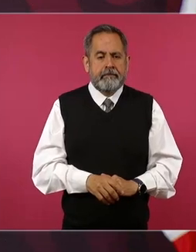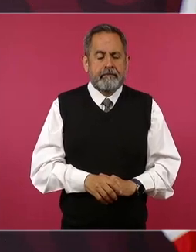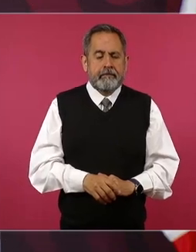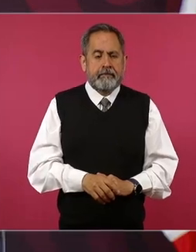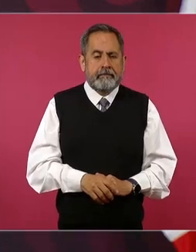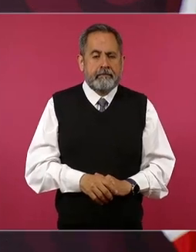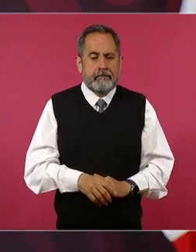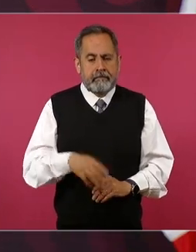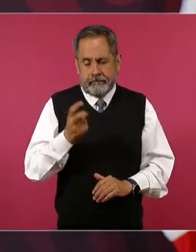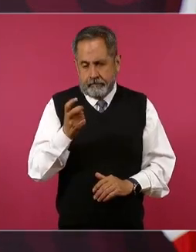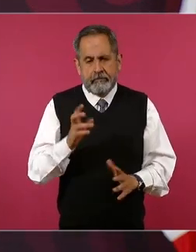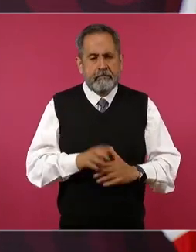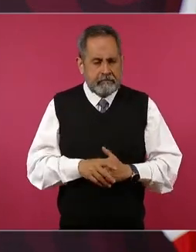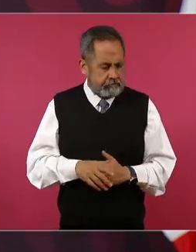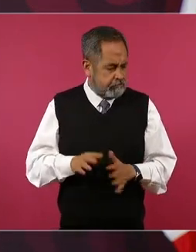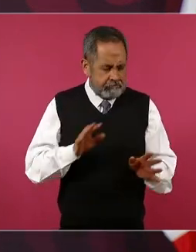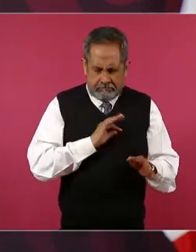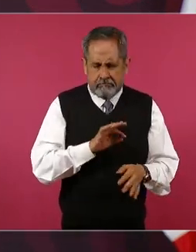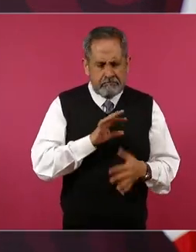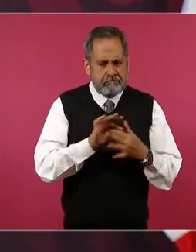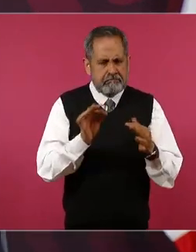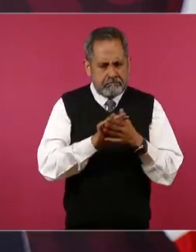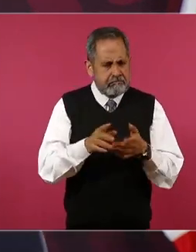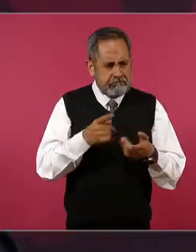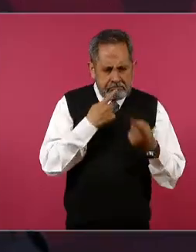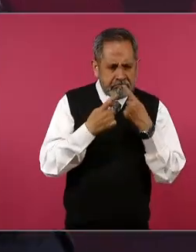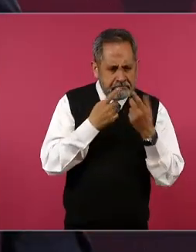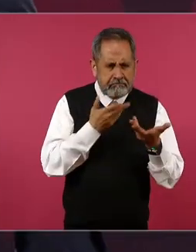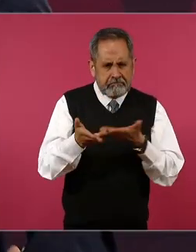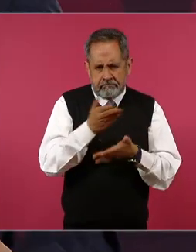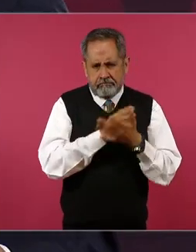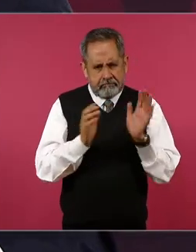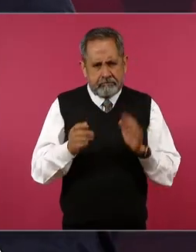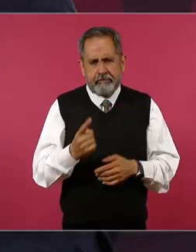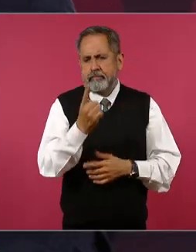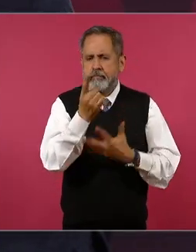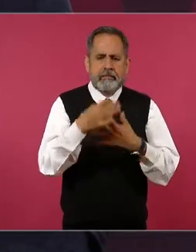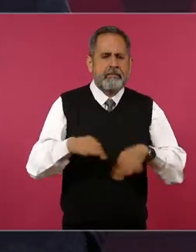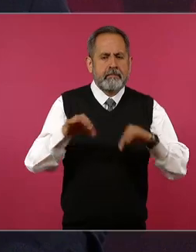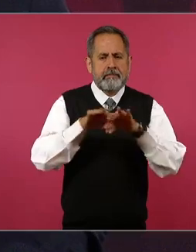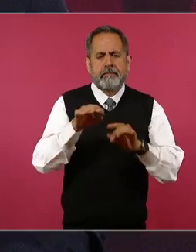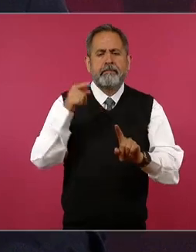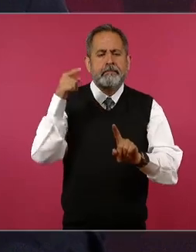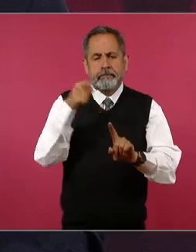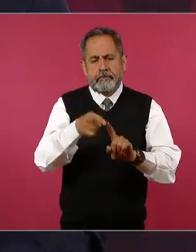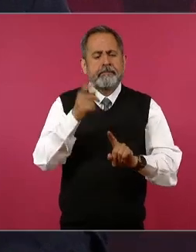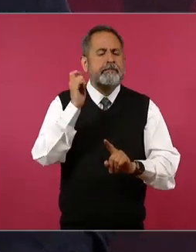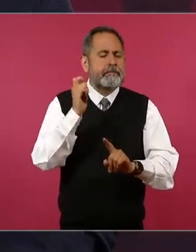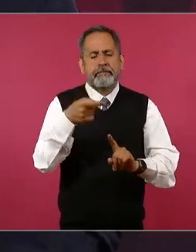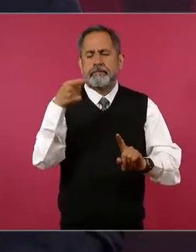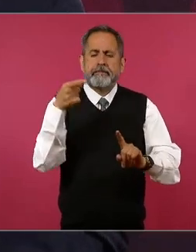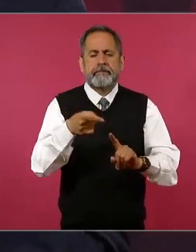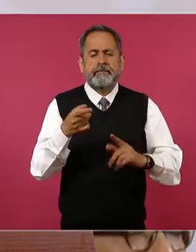Pero eso se puede atender. Lo importante es